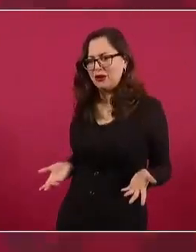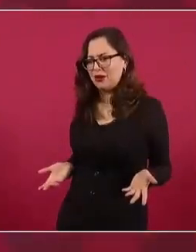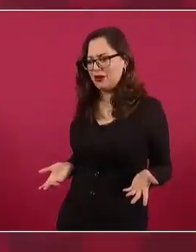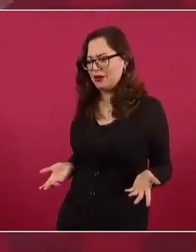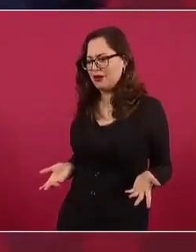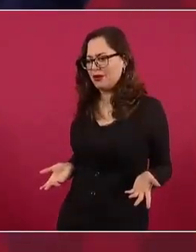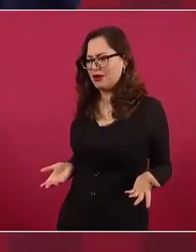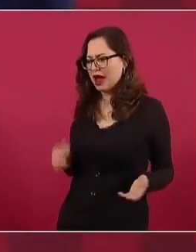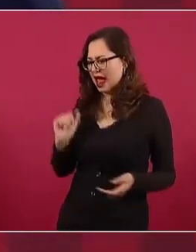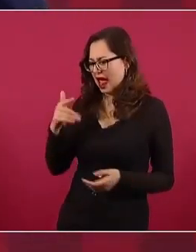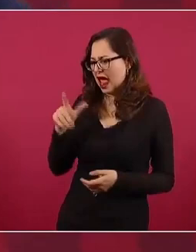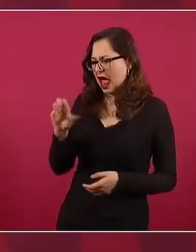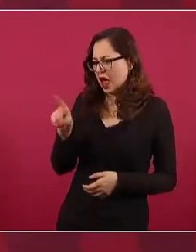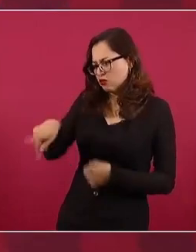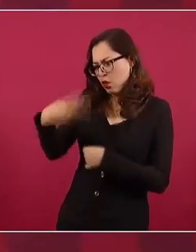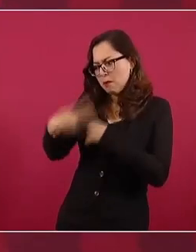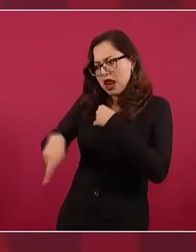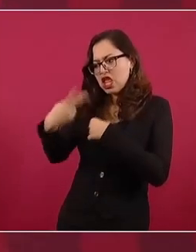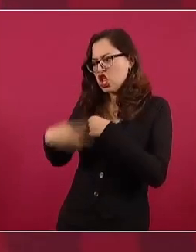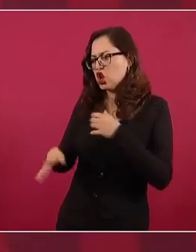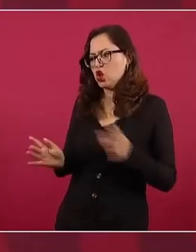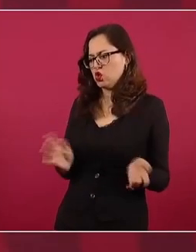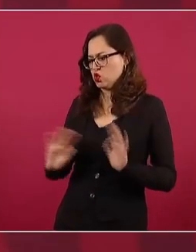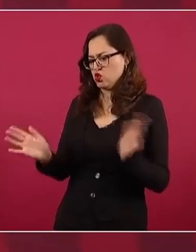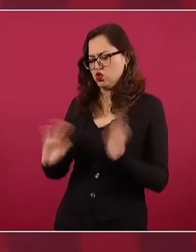Ese que es un peligro para México.